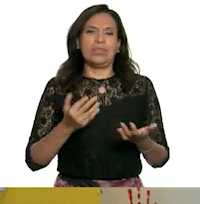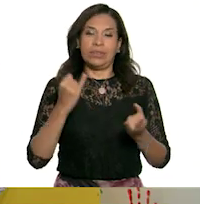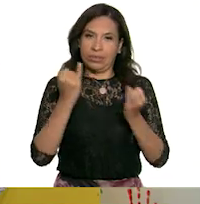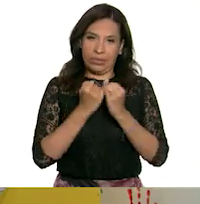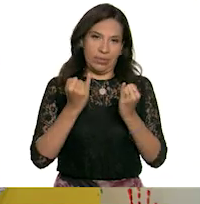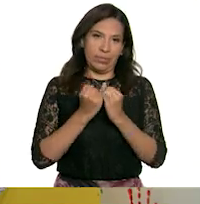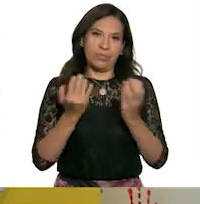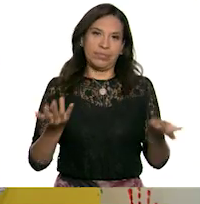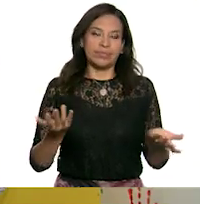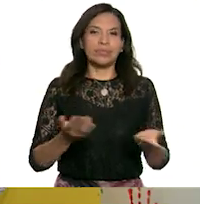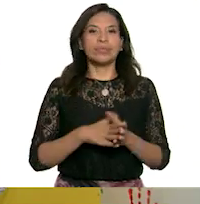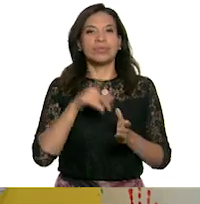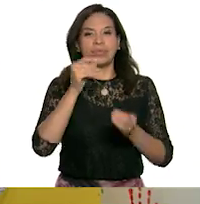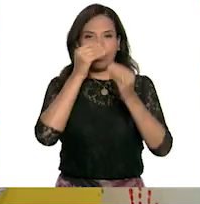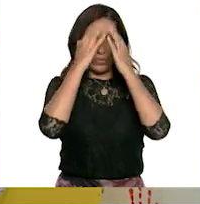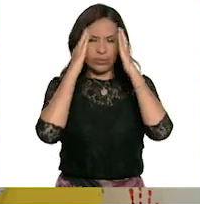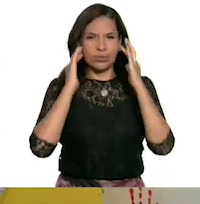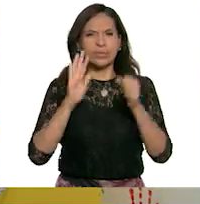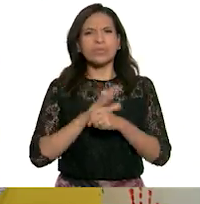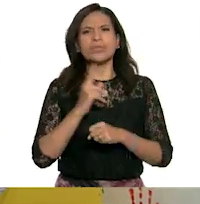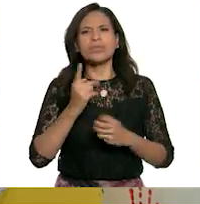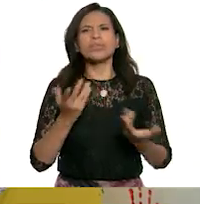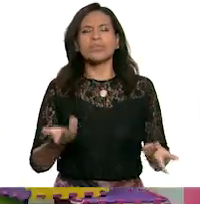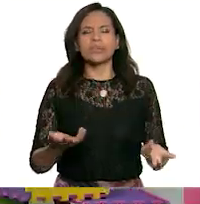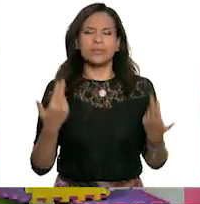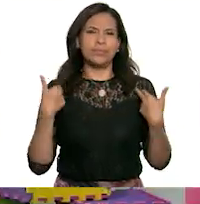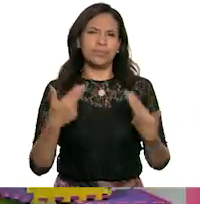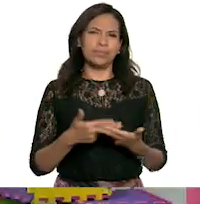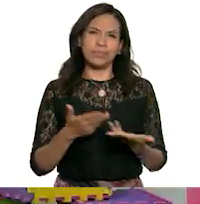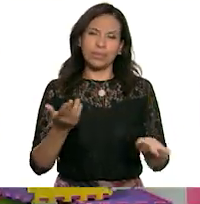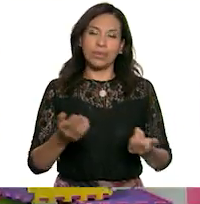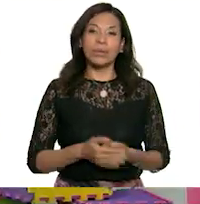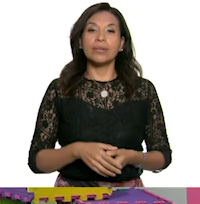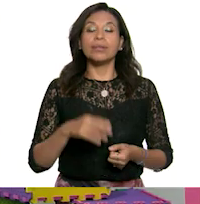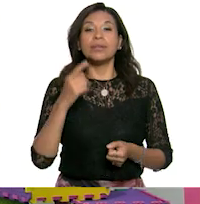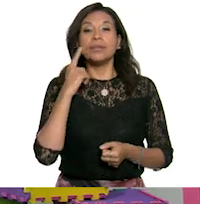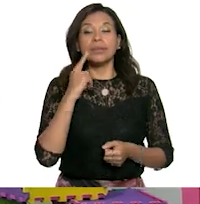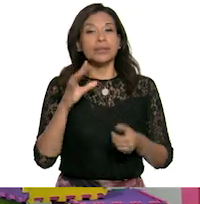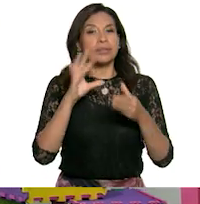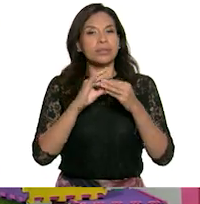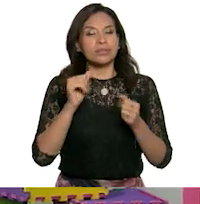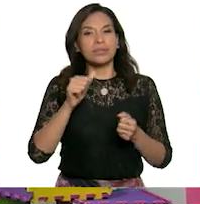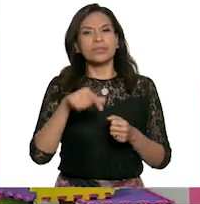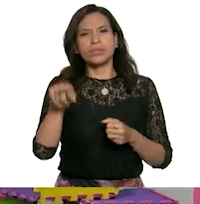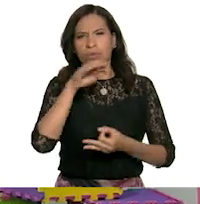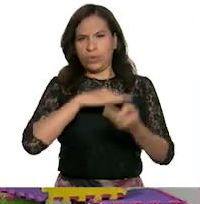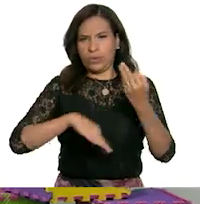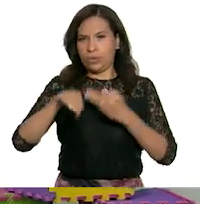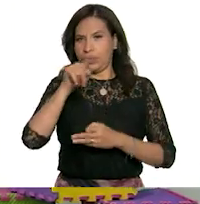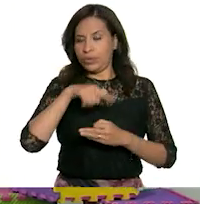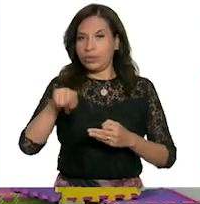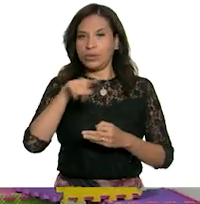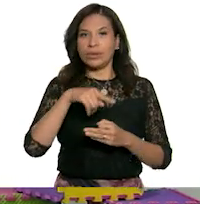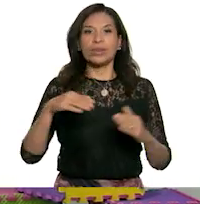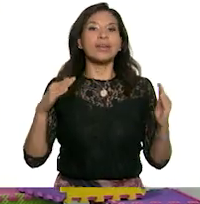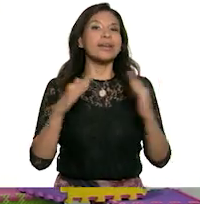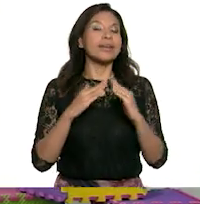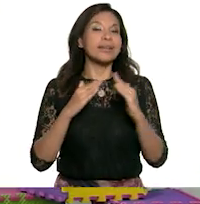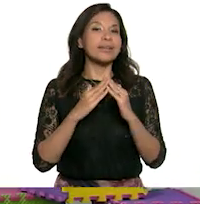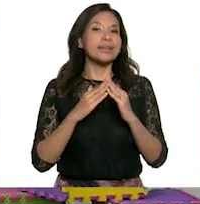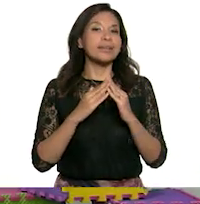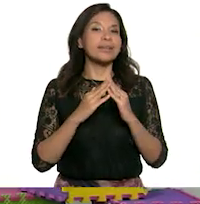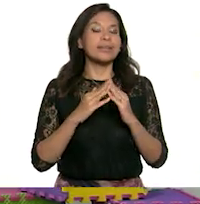además está sudando. ¿Por qué? Ay maestra Eli, es que bueno, adivinen y adivinen todos ustedes allá en casa. sea,